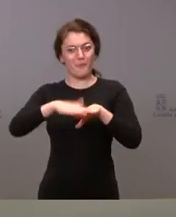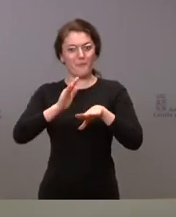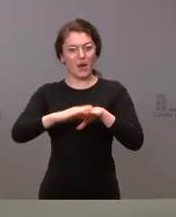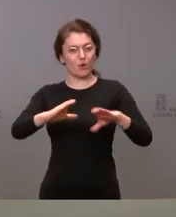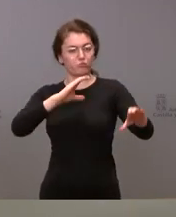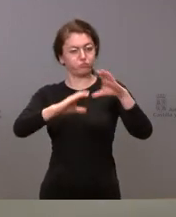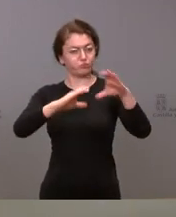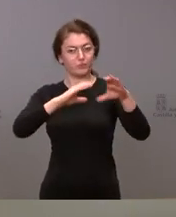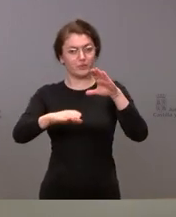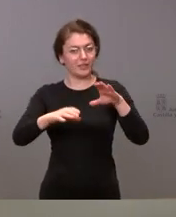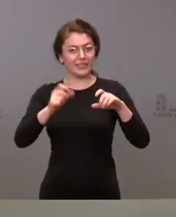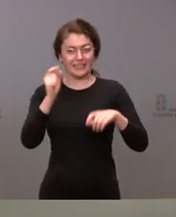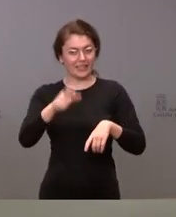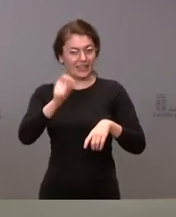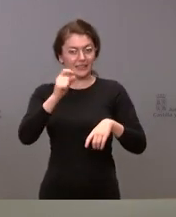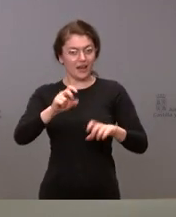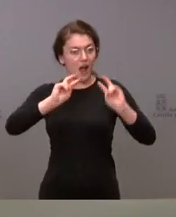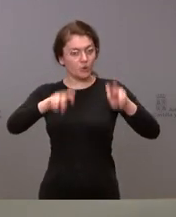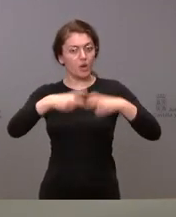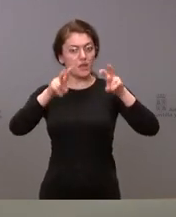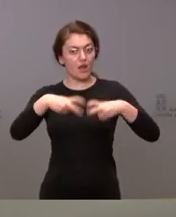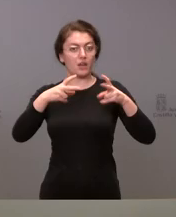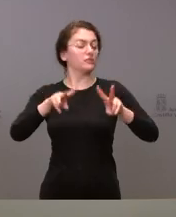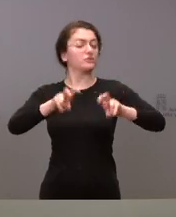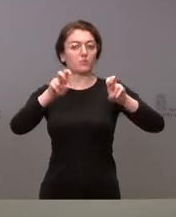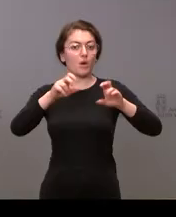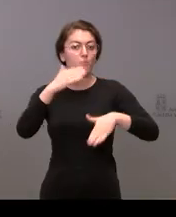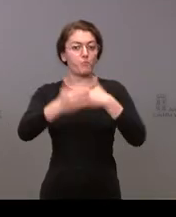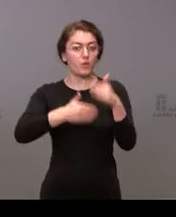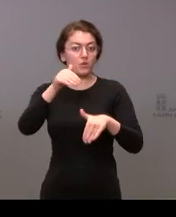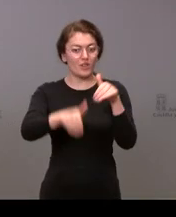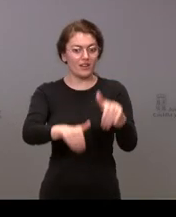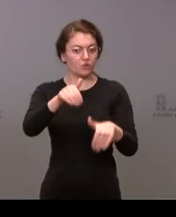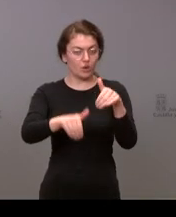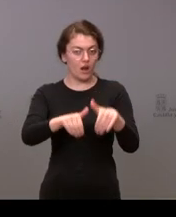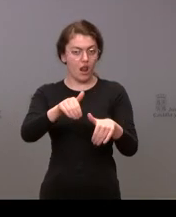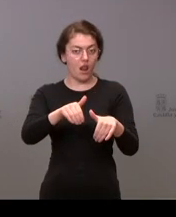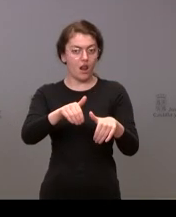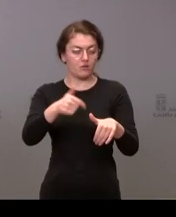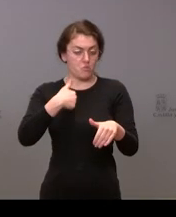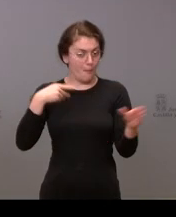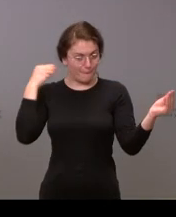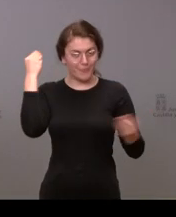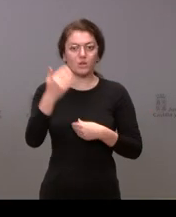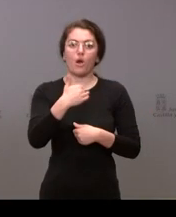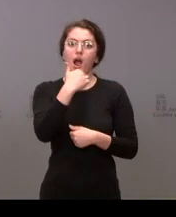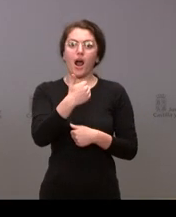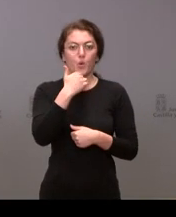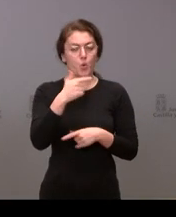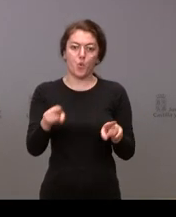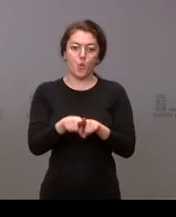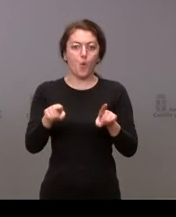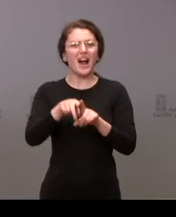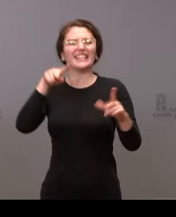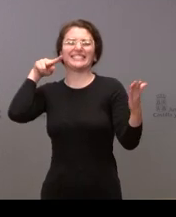permanentemente actualizada en todo lo relacionado con el proceso electoral, en lo que, sin duda, yo creo que supone un importantísimo ejercicio de